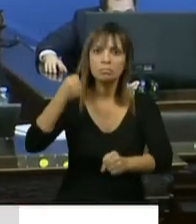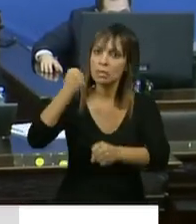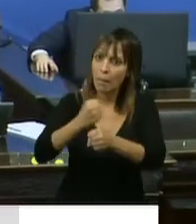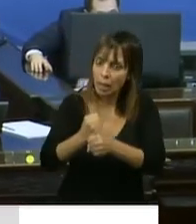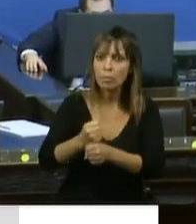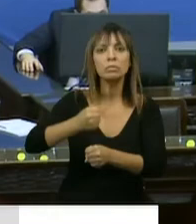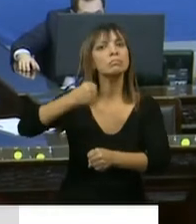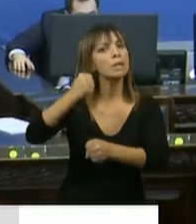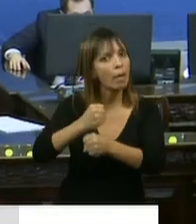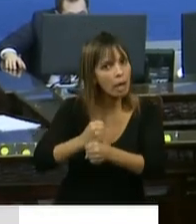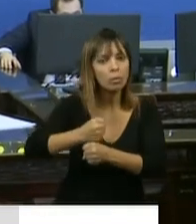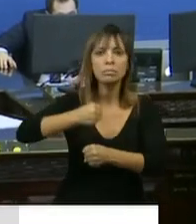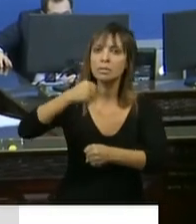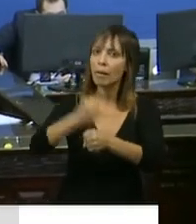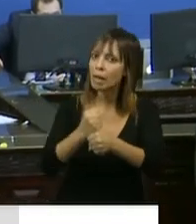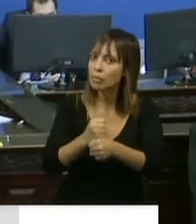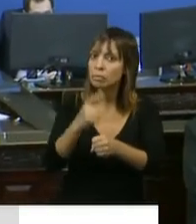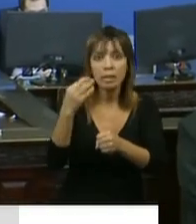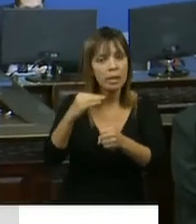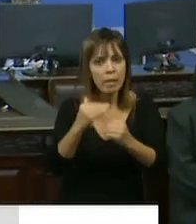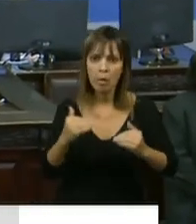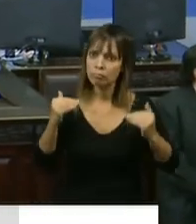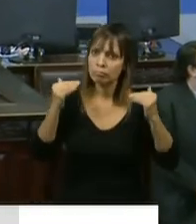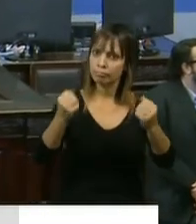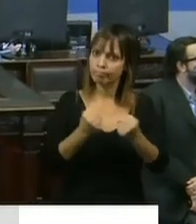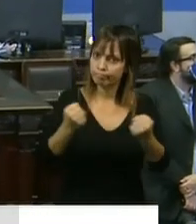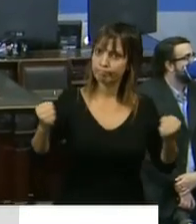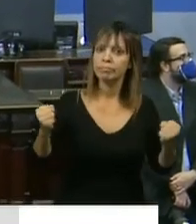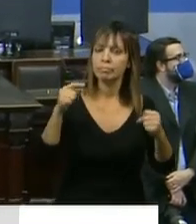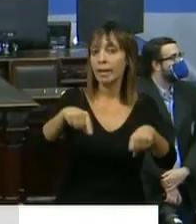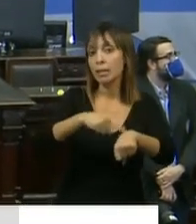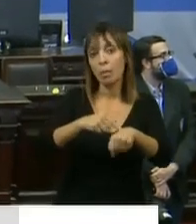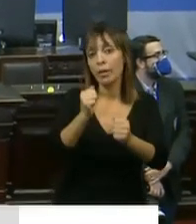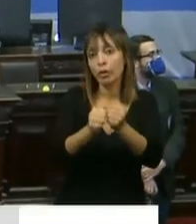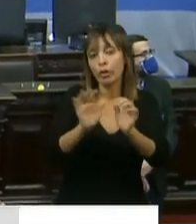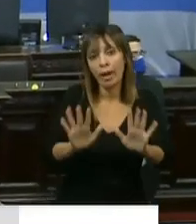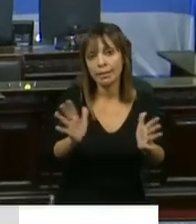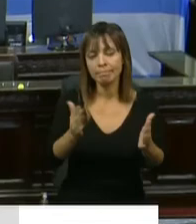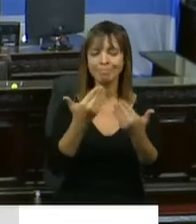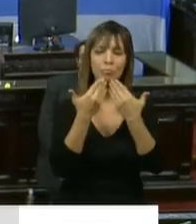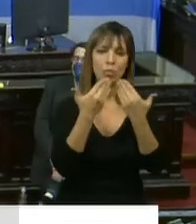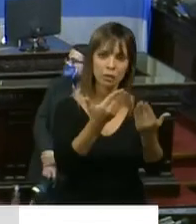por esta altura del momento histórico que nos ha tocado vivir. Muchas gracias, señor Presidente.